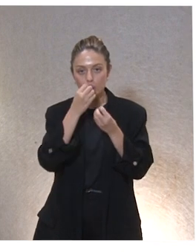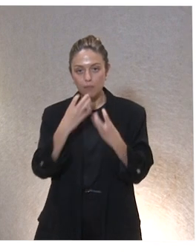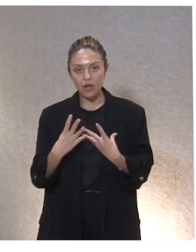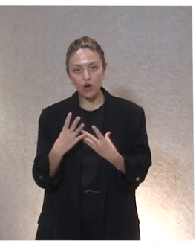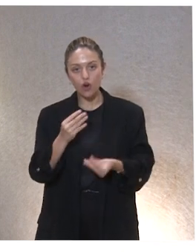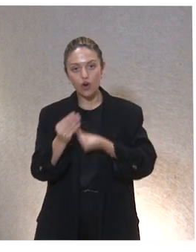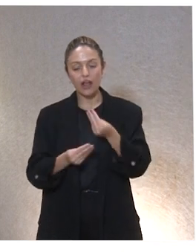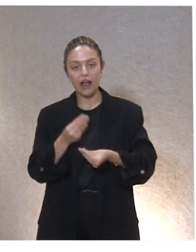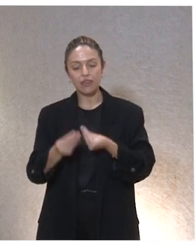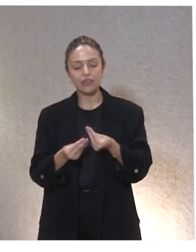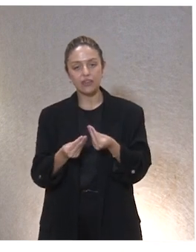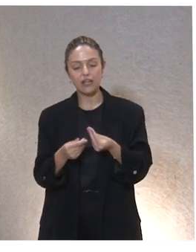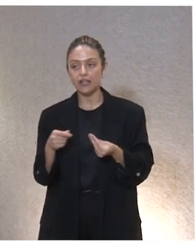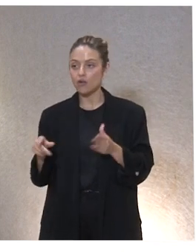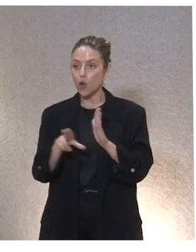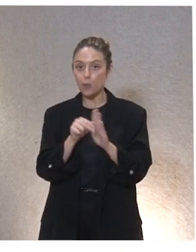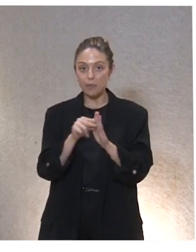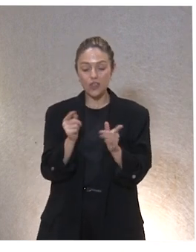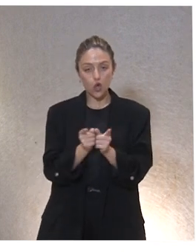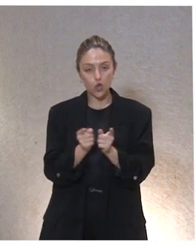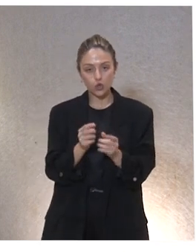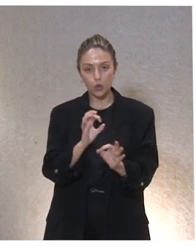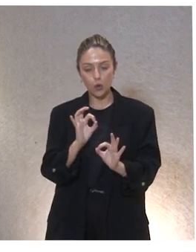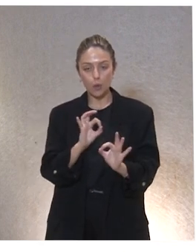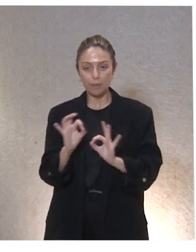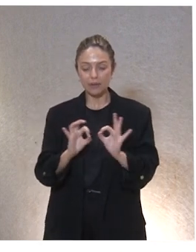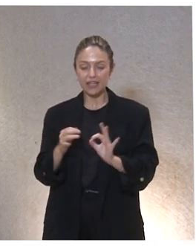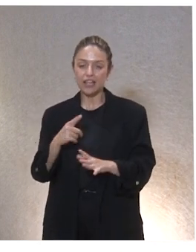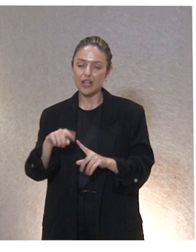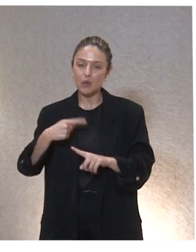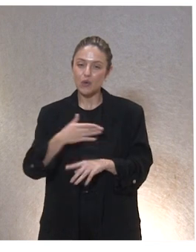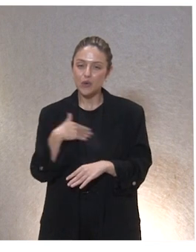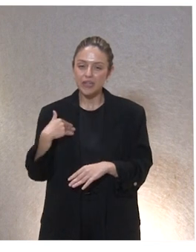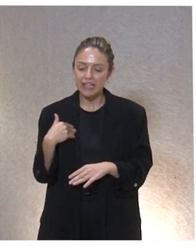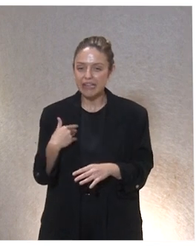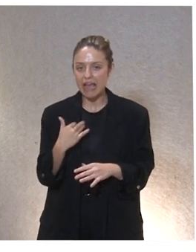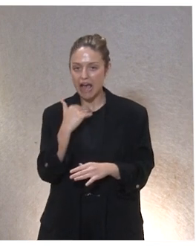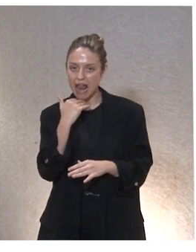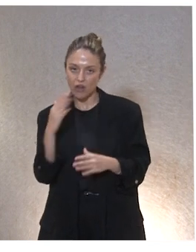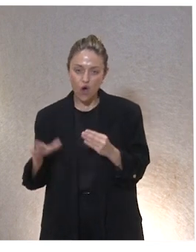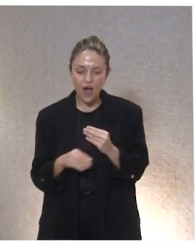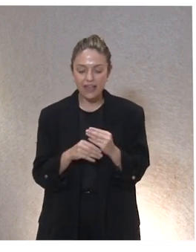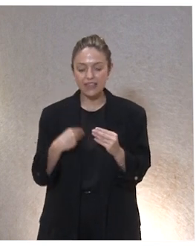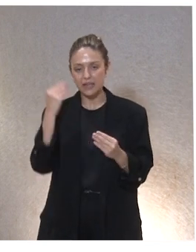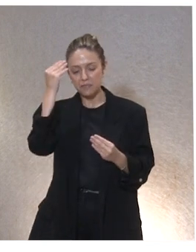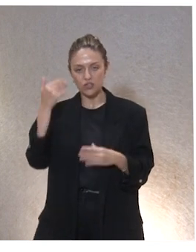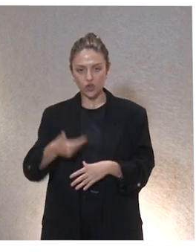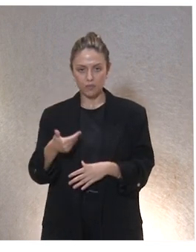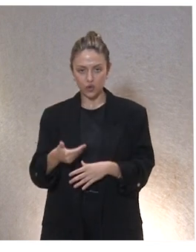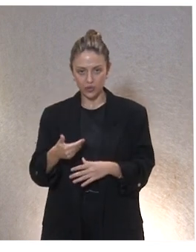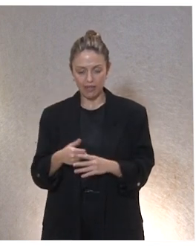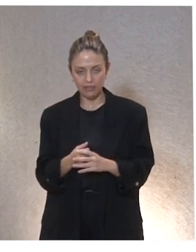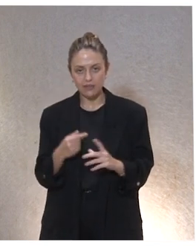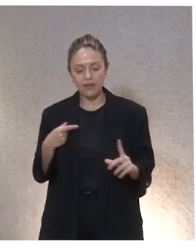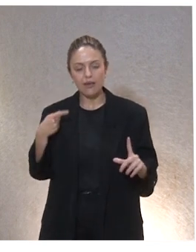la mano de ellos. Hemos preparado un vídeo muy cortito y luego sí que quería apuntar alguna cosita que me parece significativa para